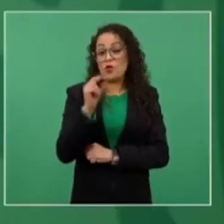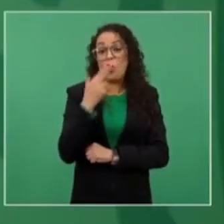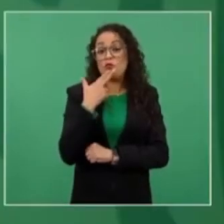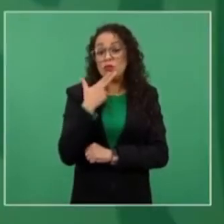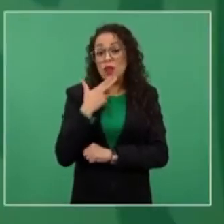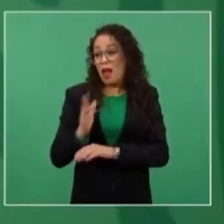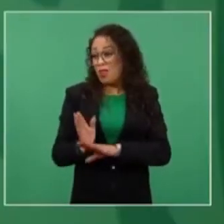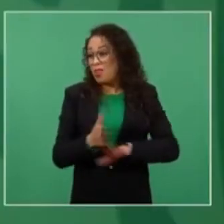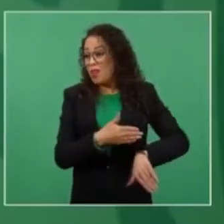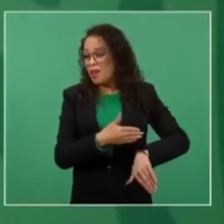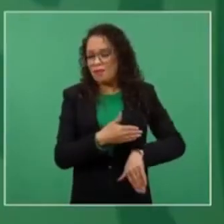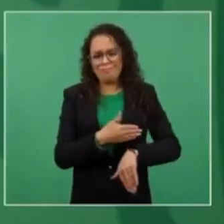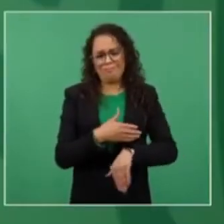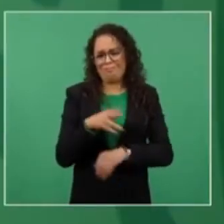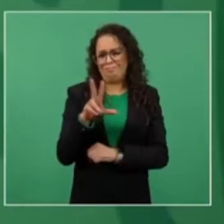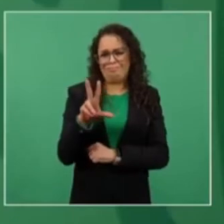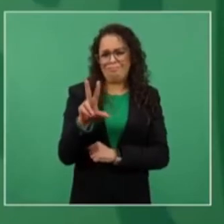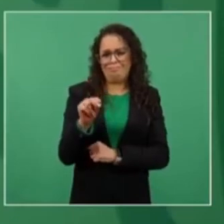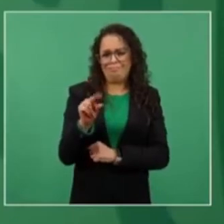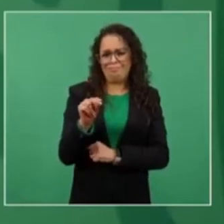como letra muerta